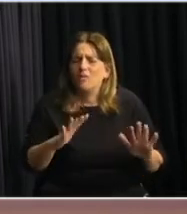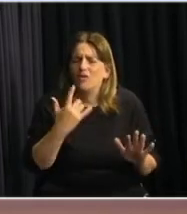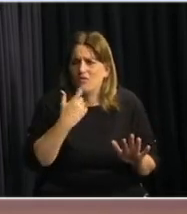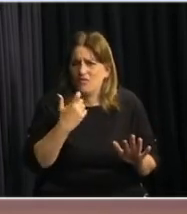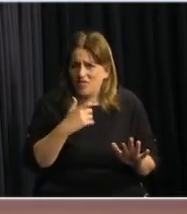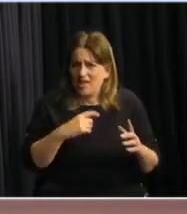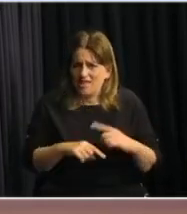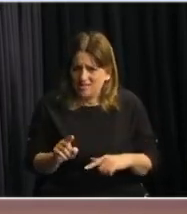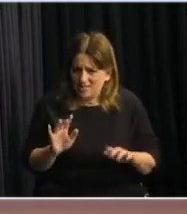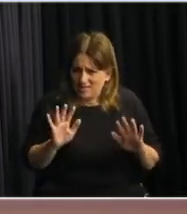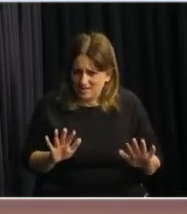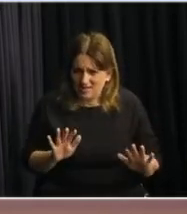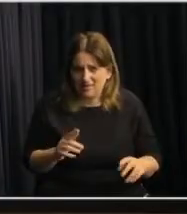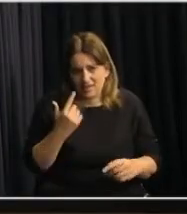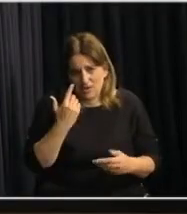compartido públicamente.